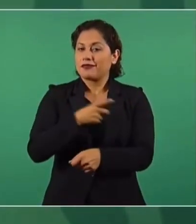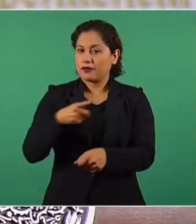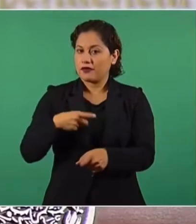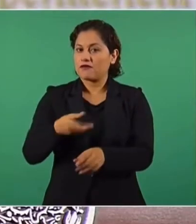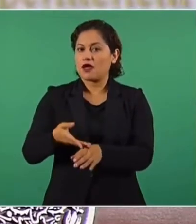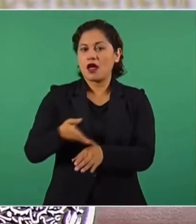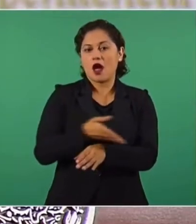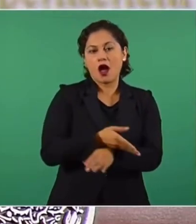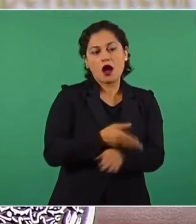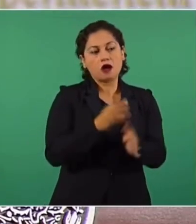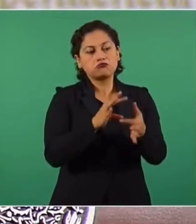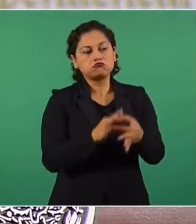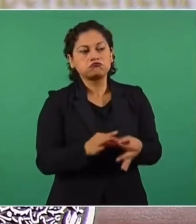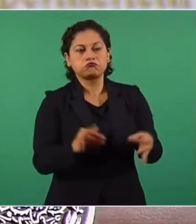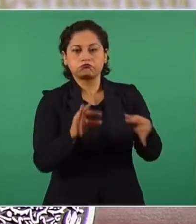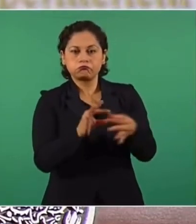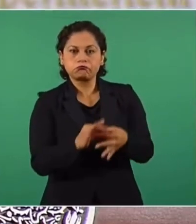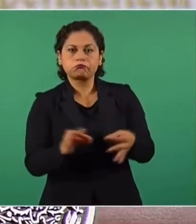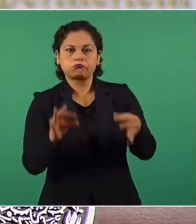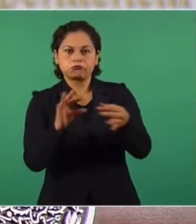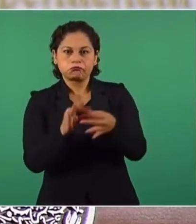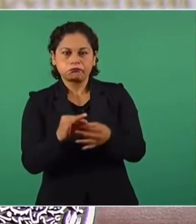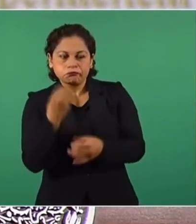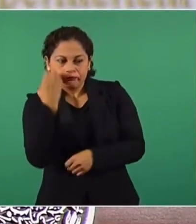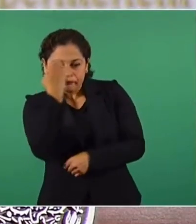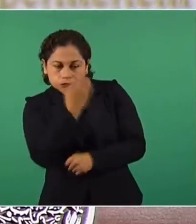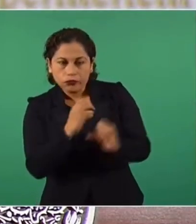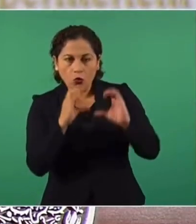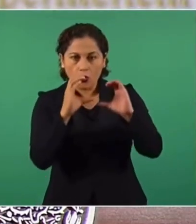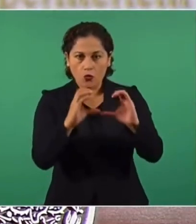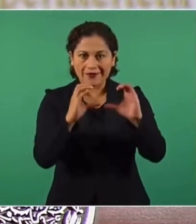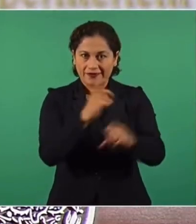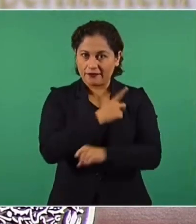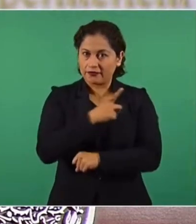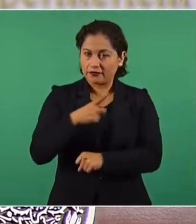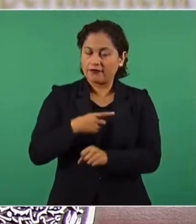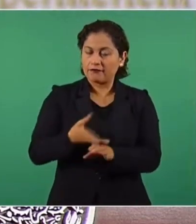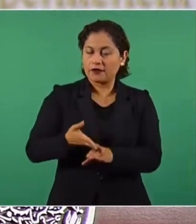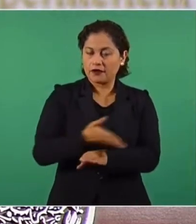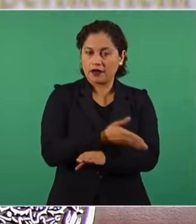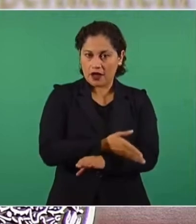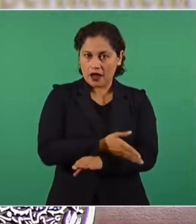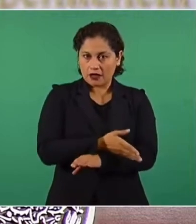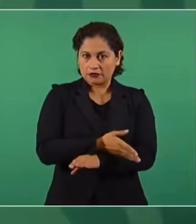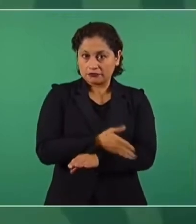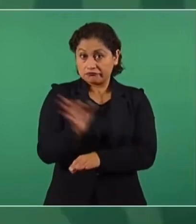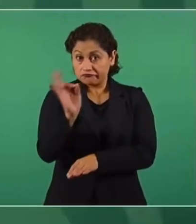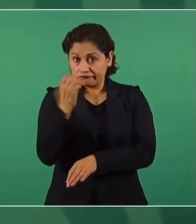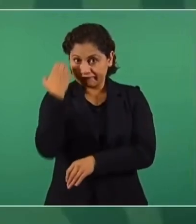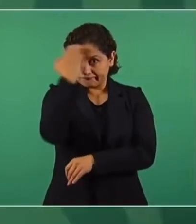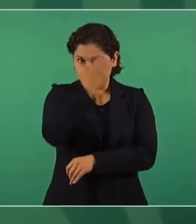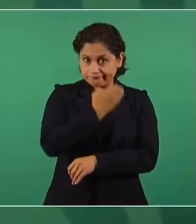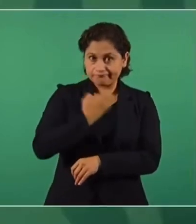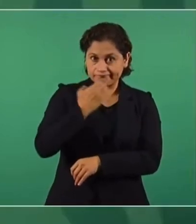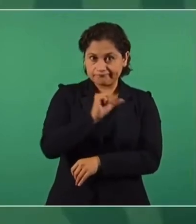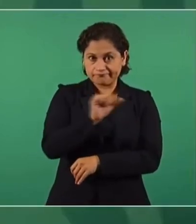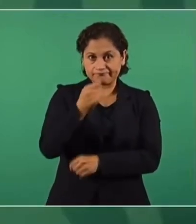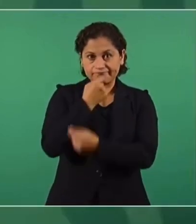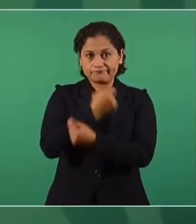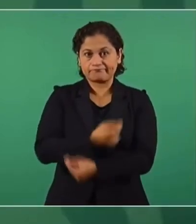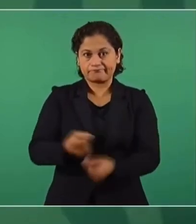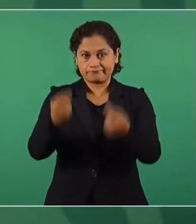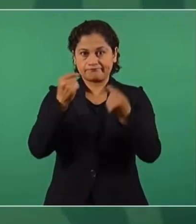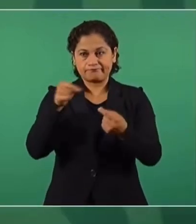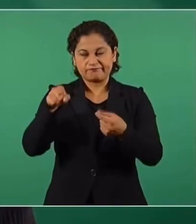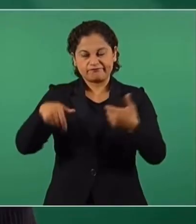para que al pequeño no se haga un efecto medio complicado o difícil de momento en lo que se refiere a la